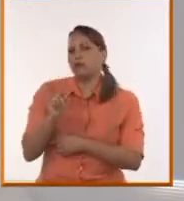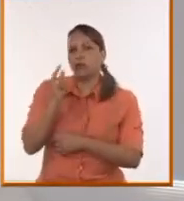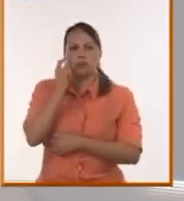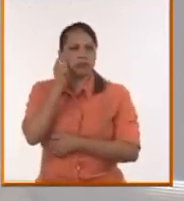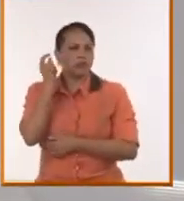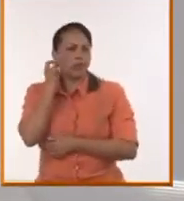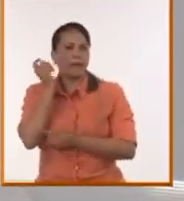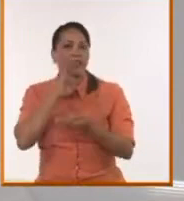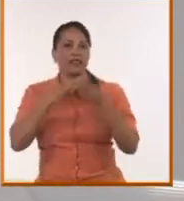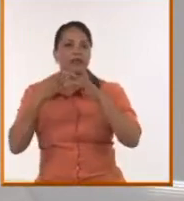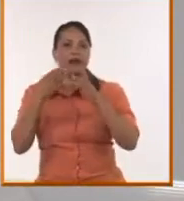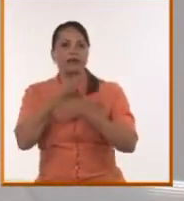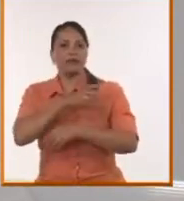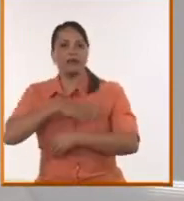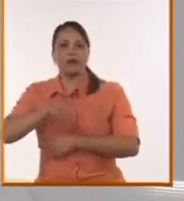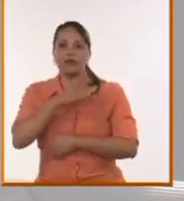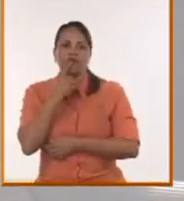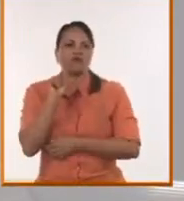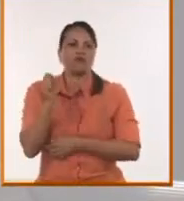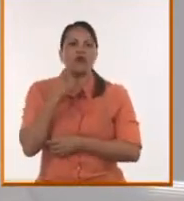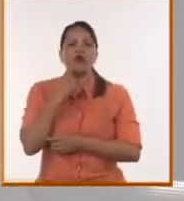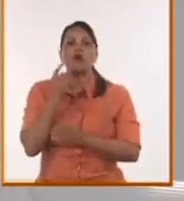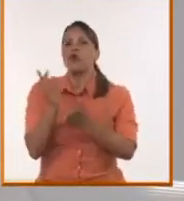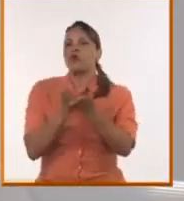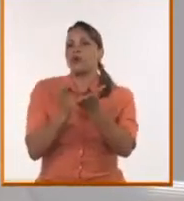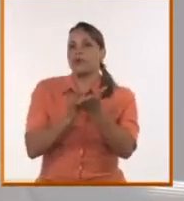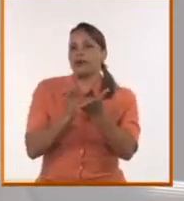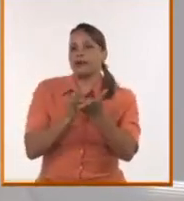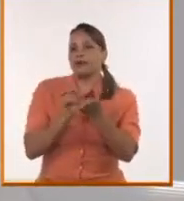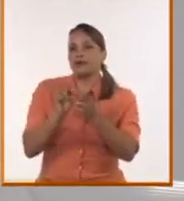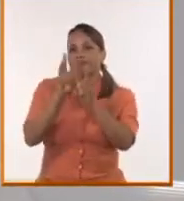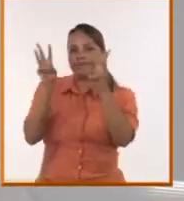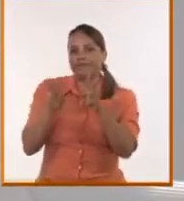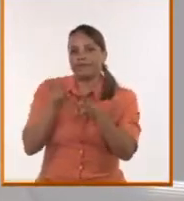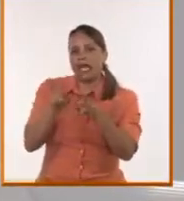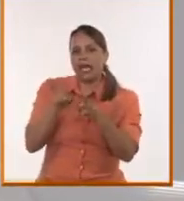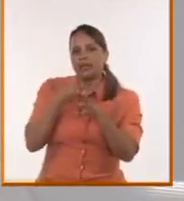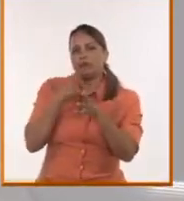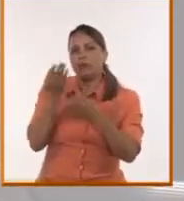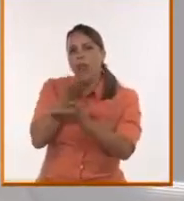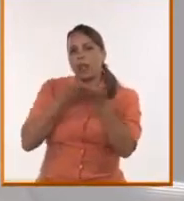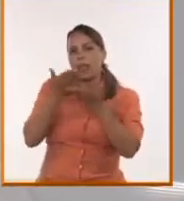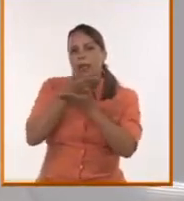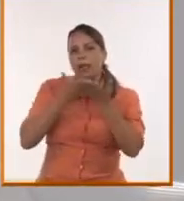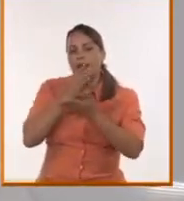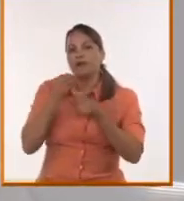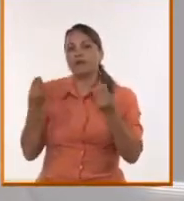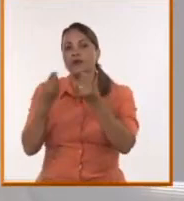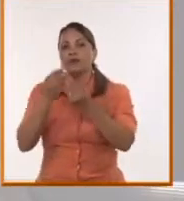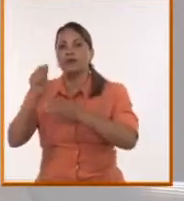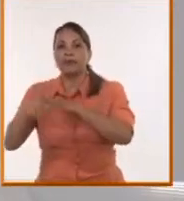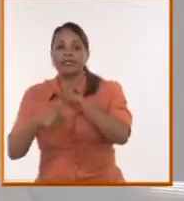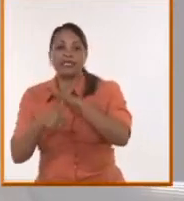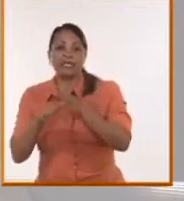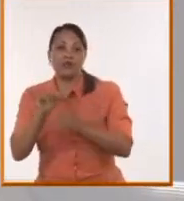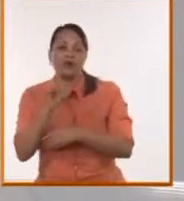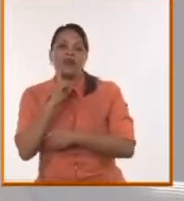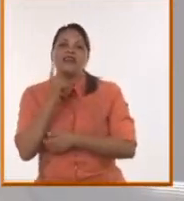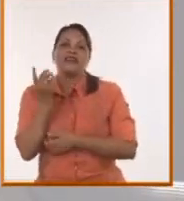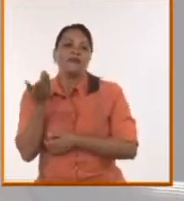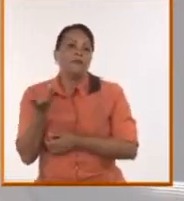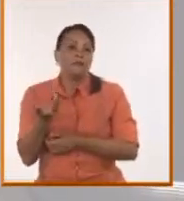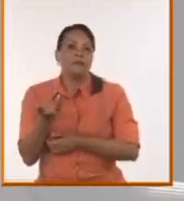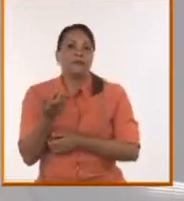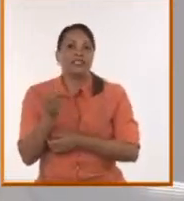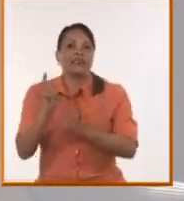ya del debate público. Necesitas una cuenta, una red social y entonces interactúas directamente con un presidente que además claro está que ve